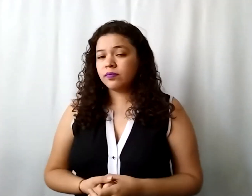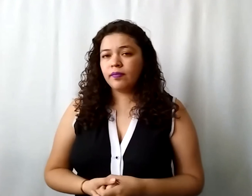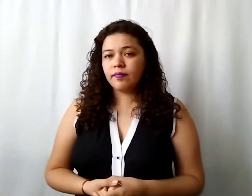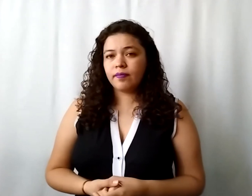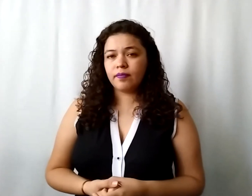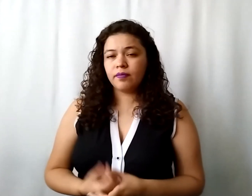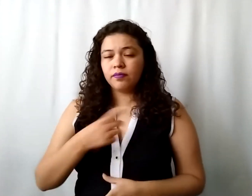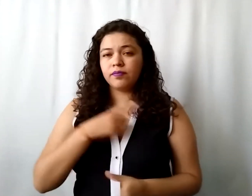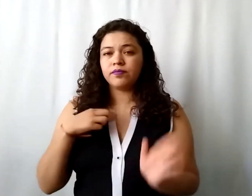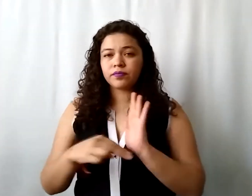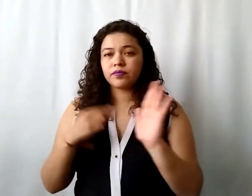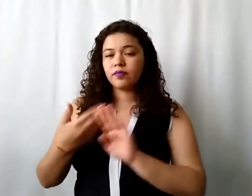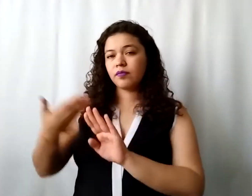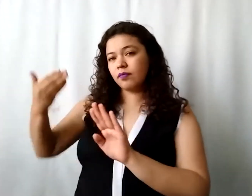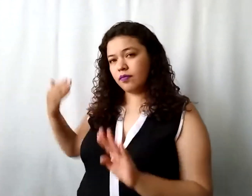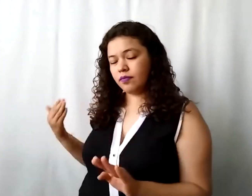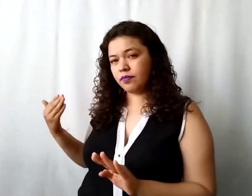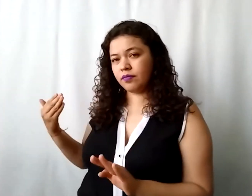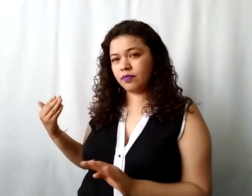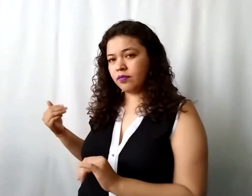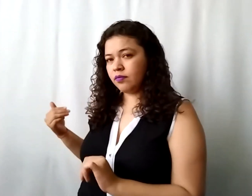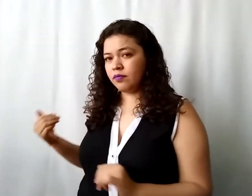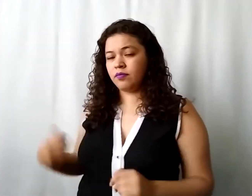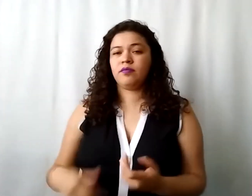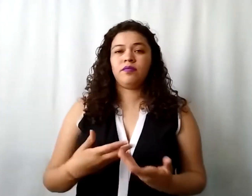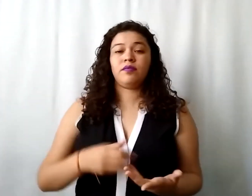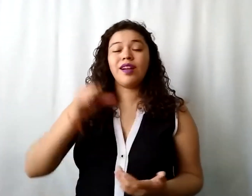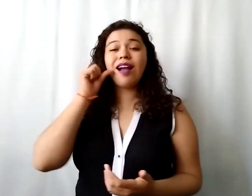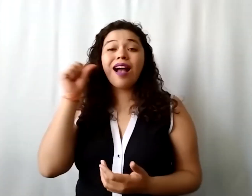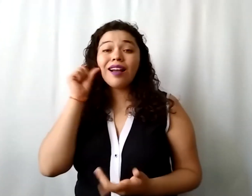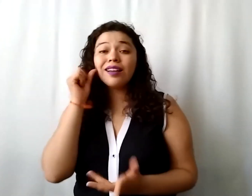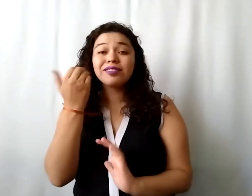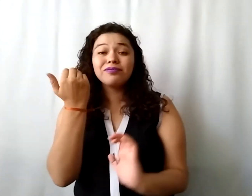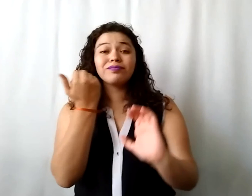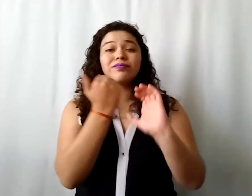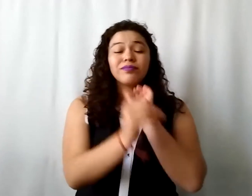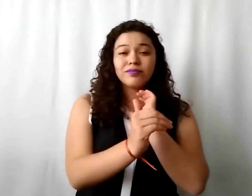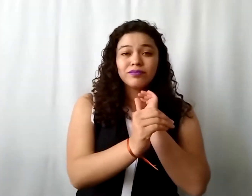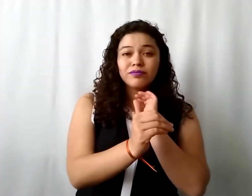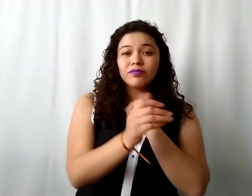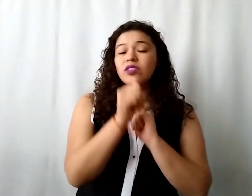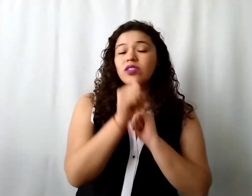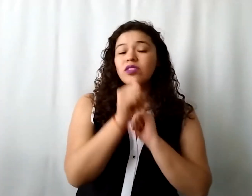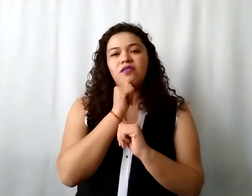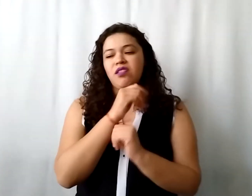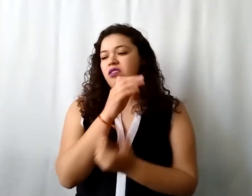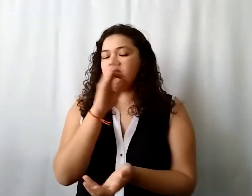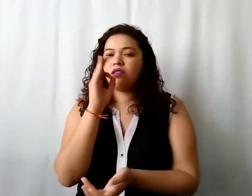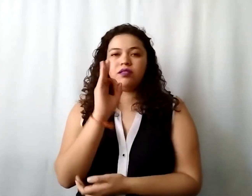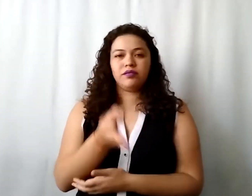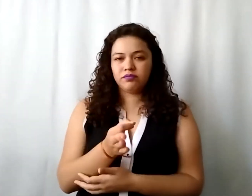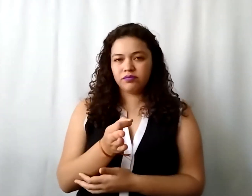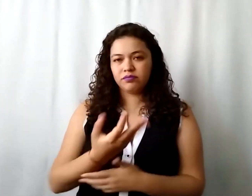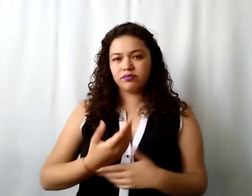firmar el anterior porque si esto lo ingresaste ayer no ha salido ahora bien en ese